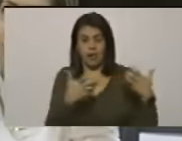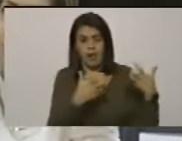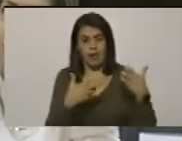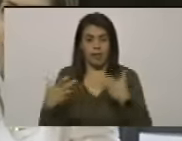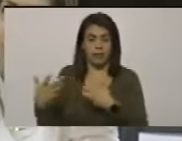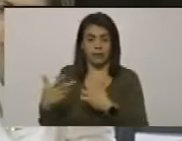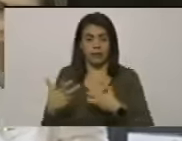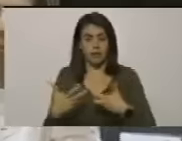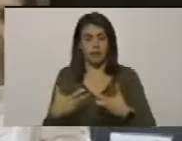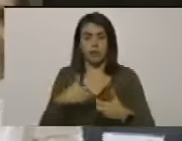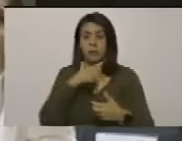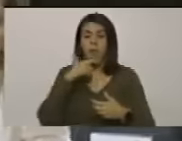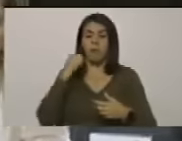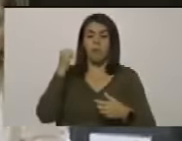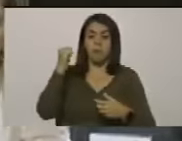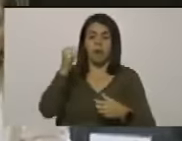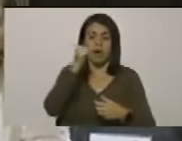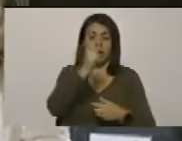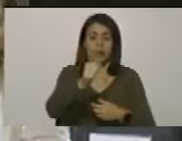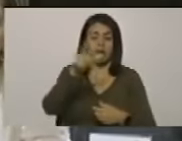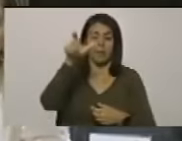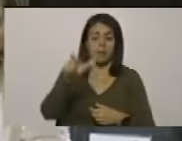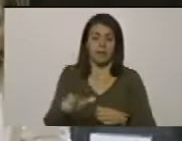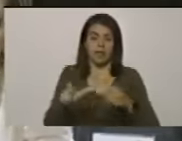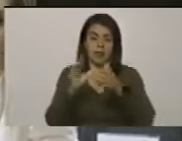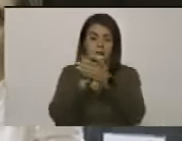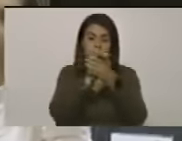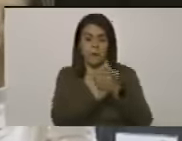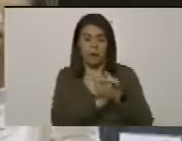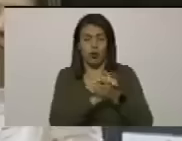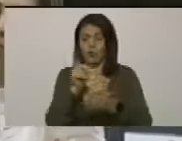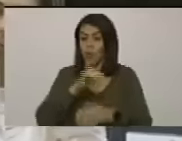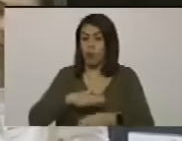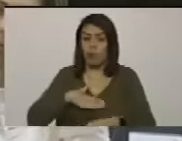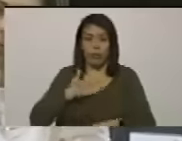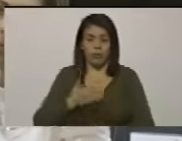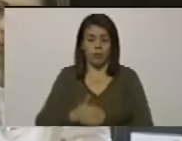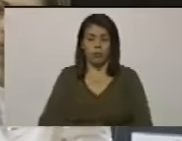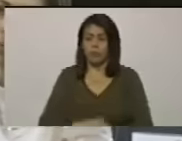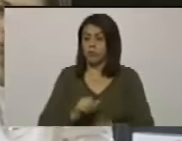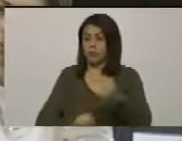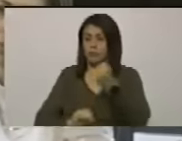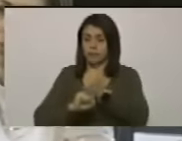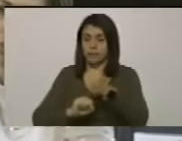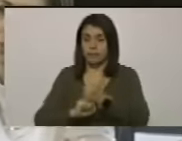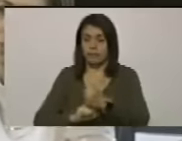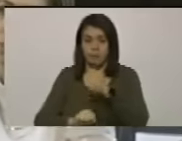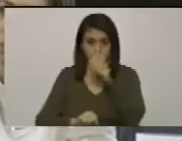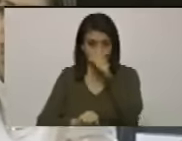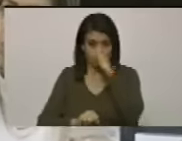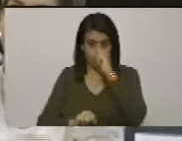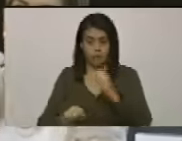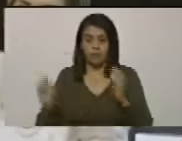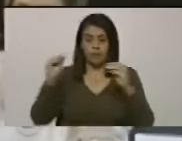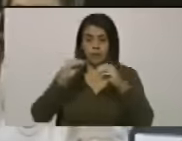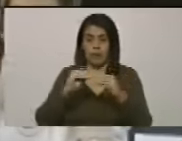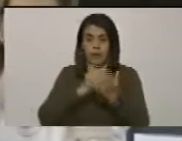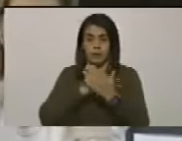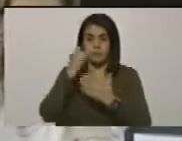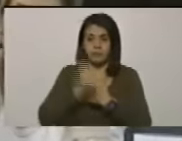ni magnicidio que compartimos no podemos apoyar un proyecto de acuerdo